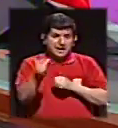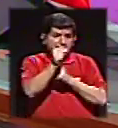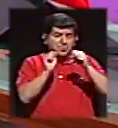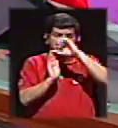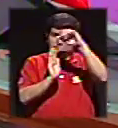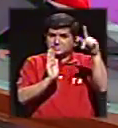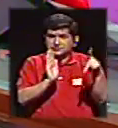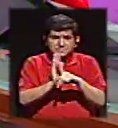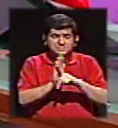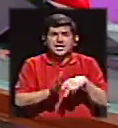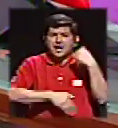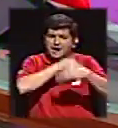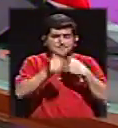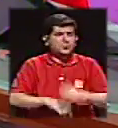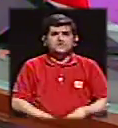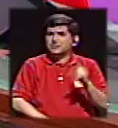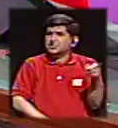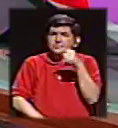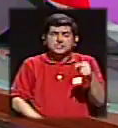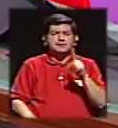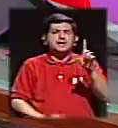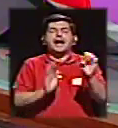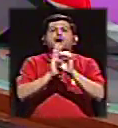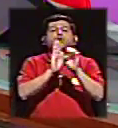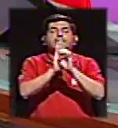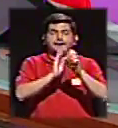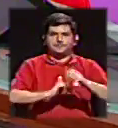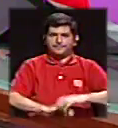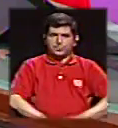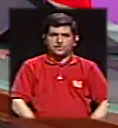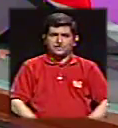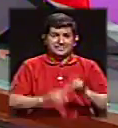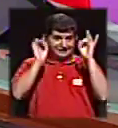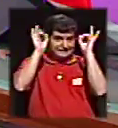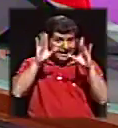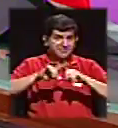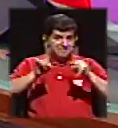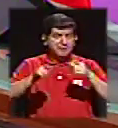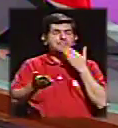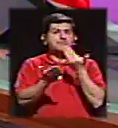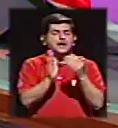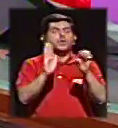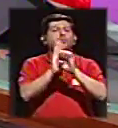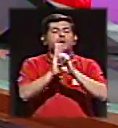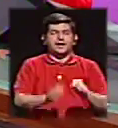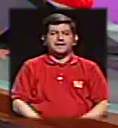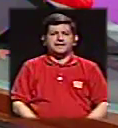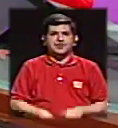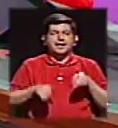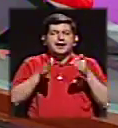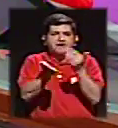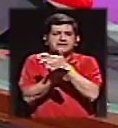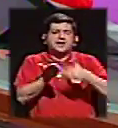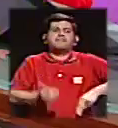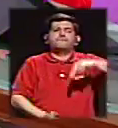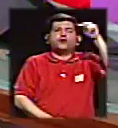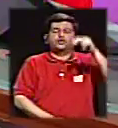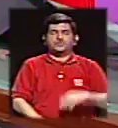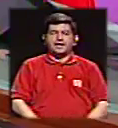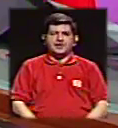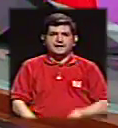se va a volar abajo cualquiera. Le doy un ejemplo, un ejemplo horrible, pero es un buen ejemplo. La trocha fronteriza.